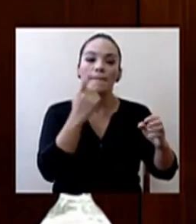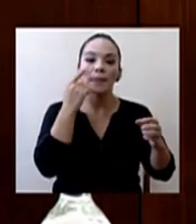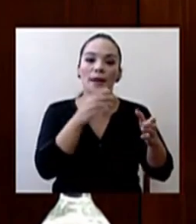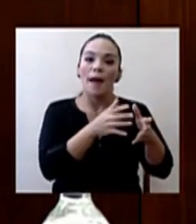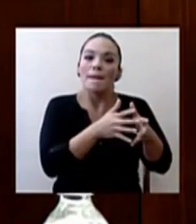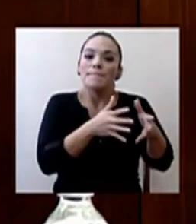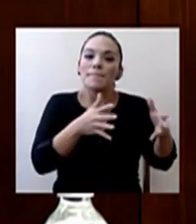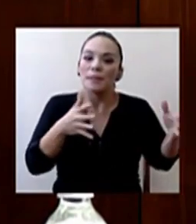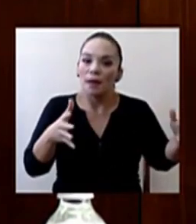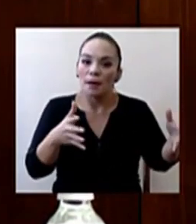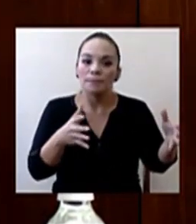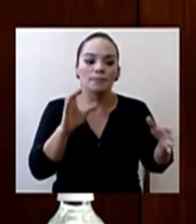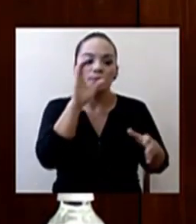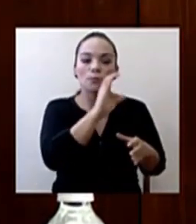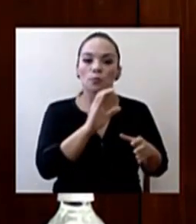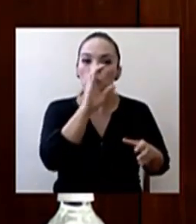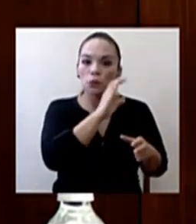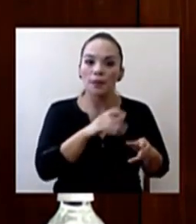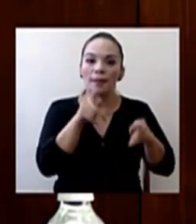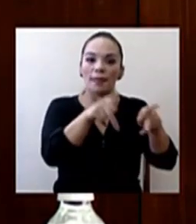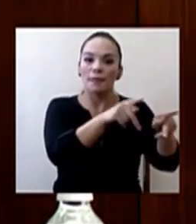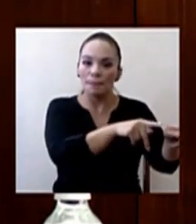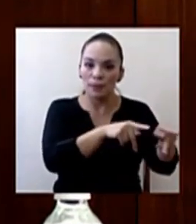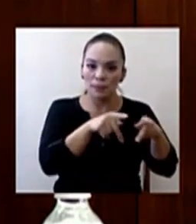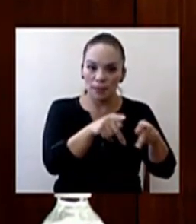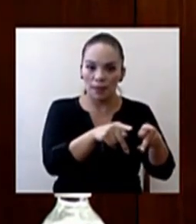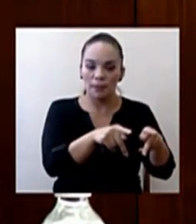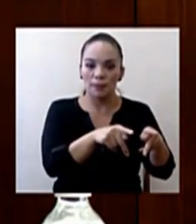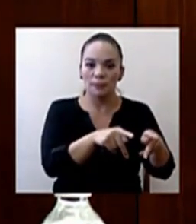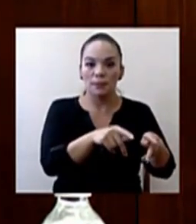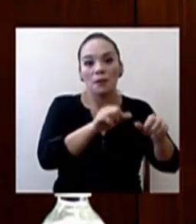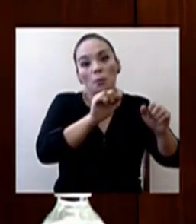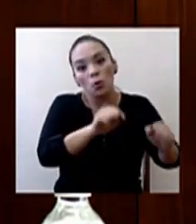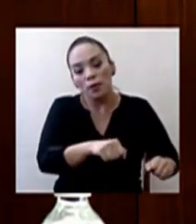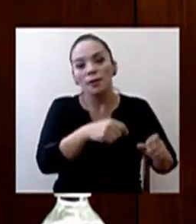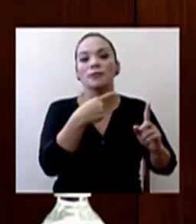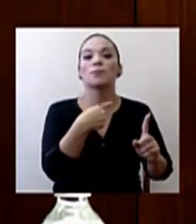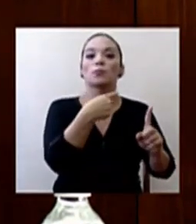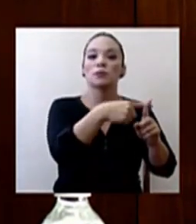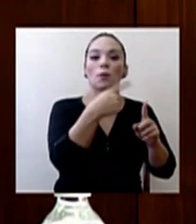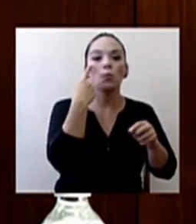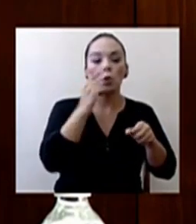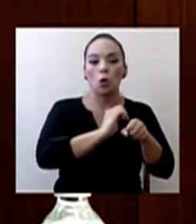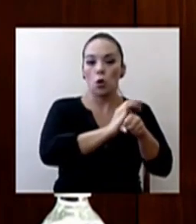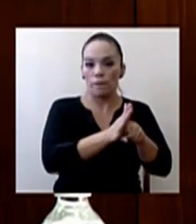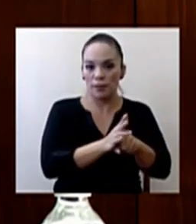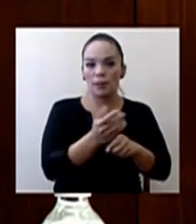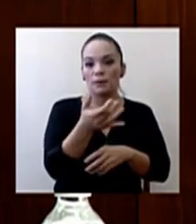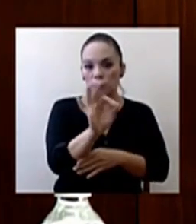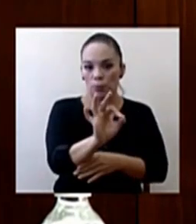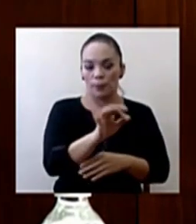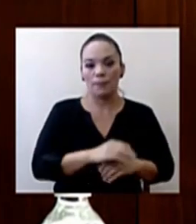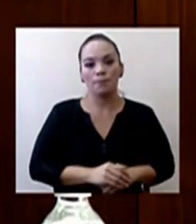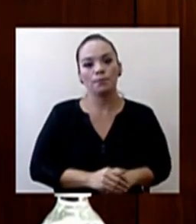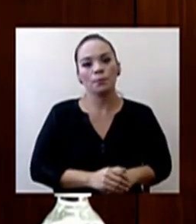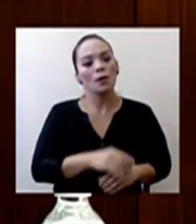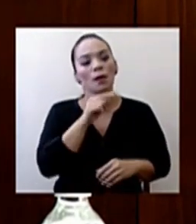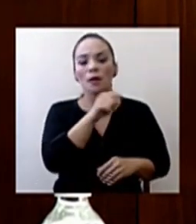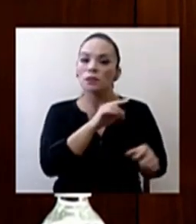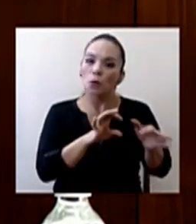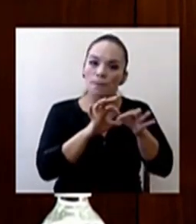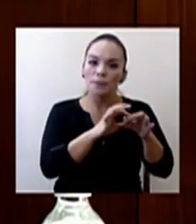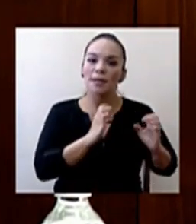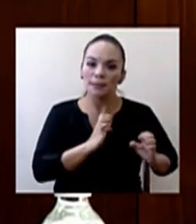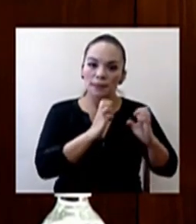la búsqueda de pacientes que podrían ser positivos por COVID-19. Esto va en línea con una